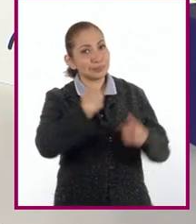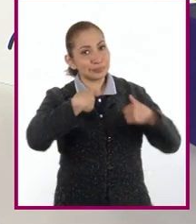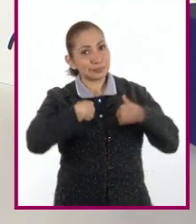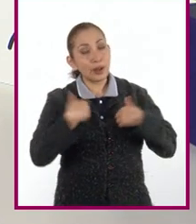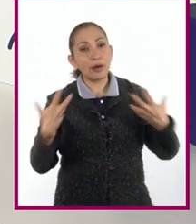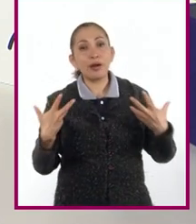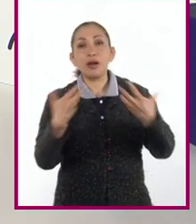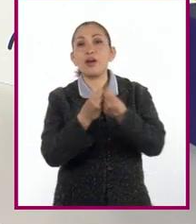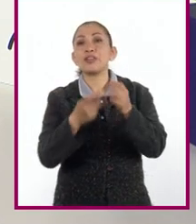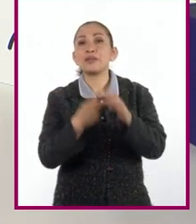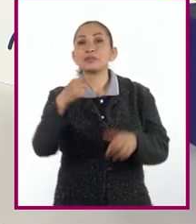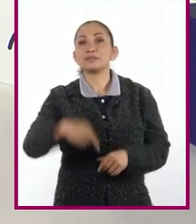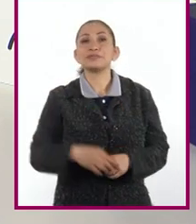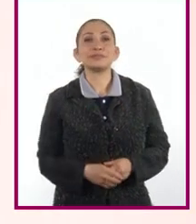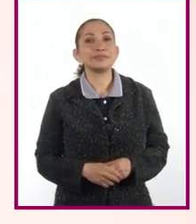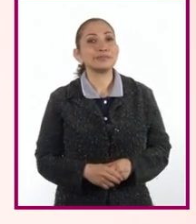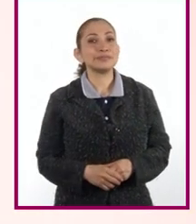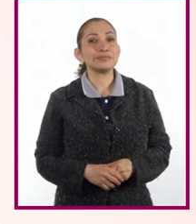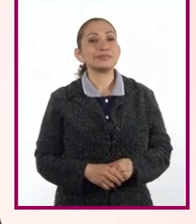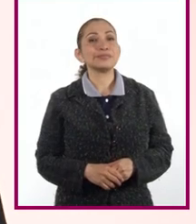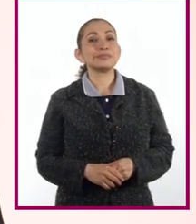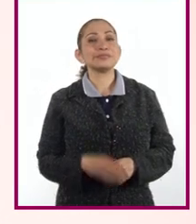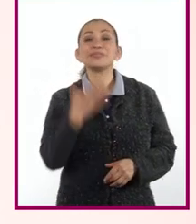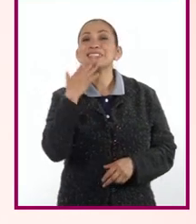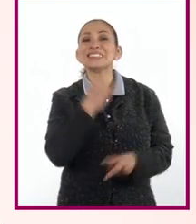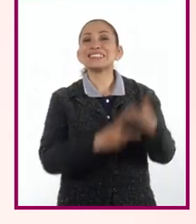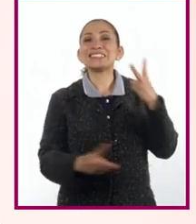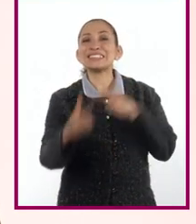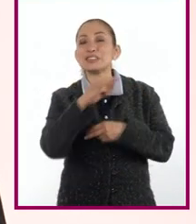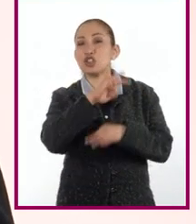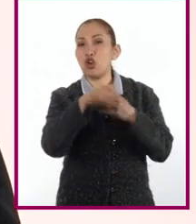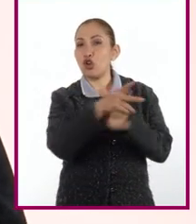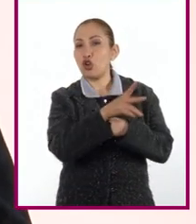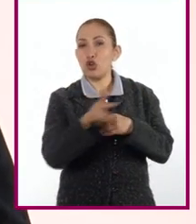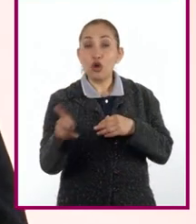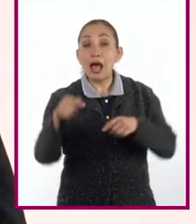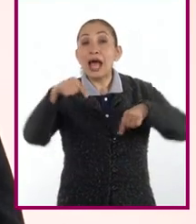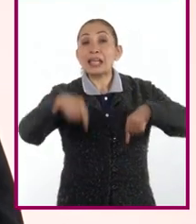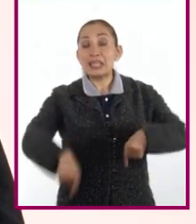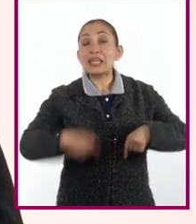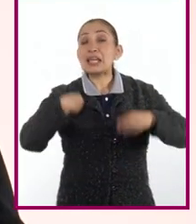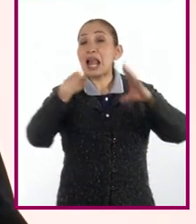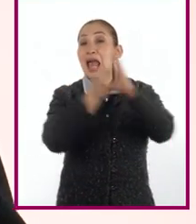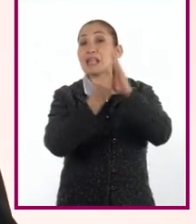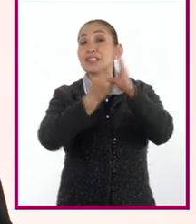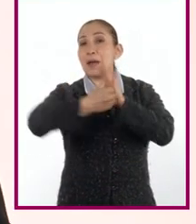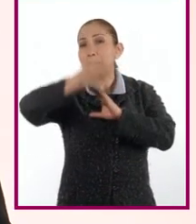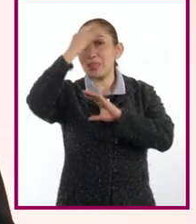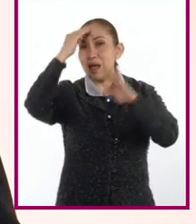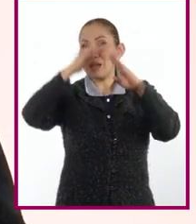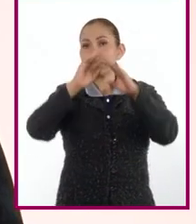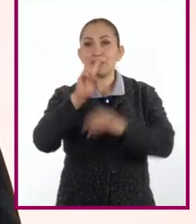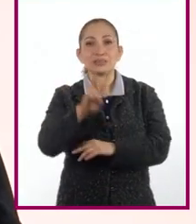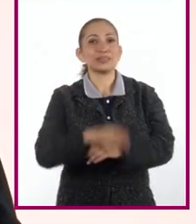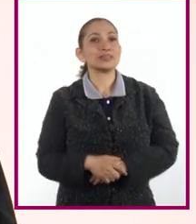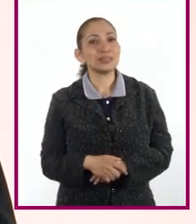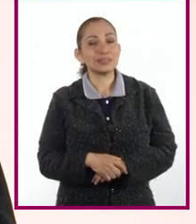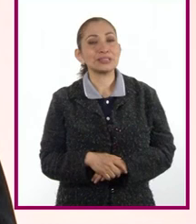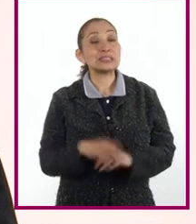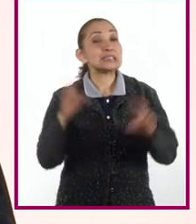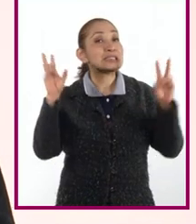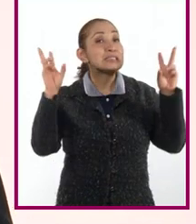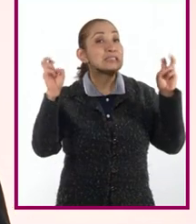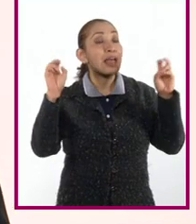estar con ustedes nuevamente. Sean bienvenidas y bienvenidos a una nueva sesión de Aprenden Casa 2 de la